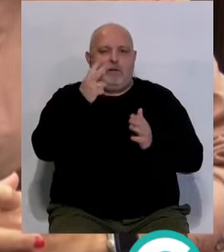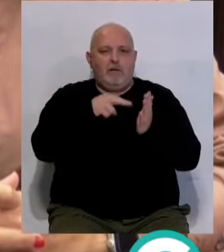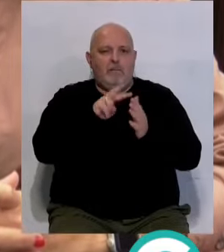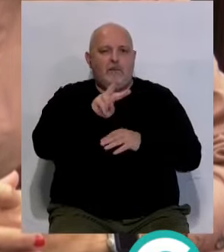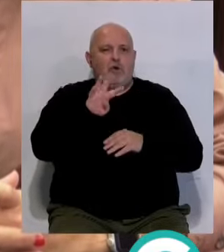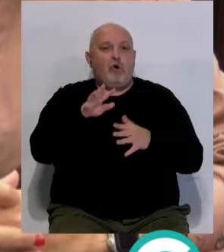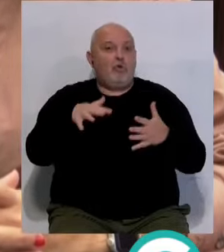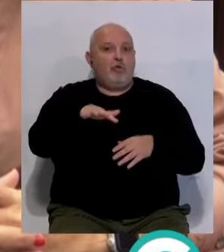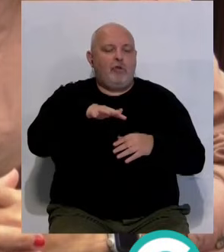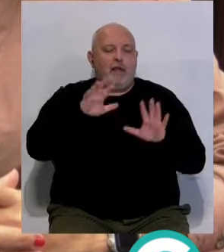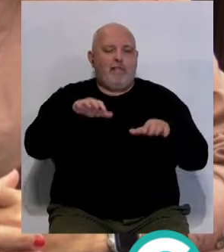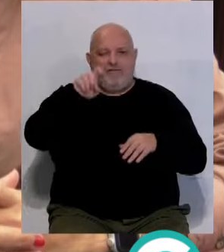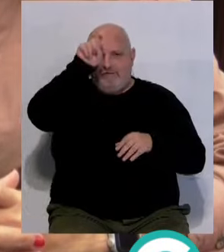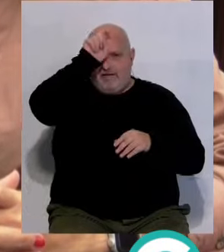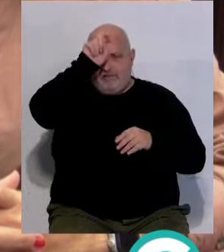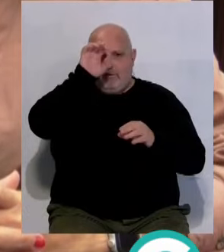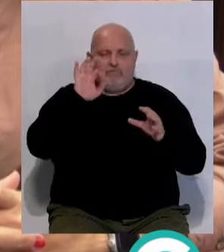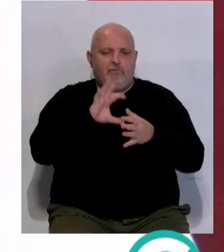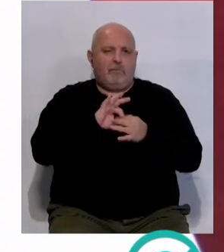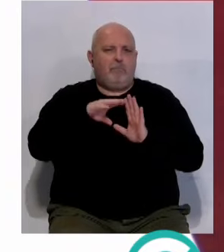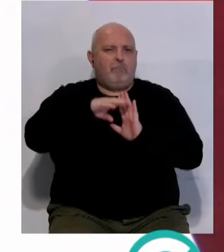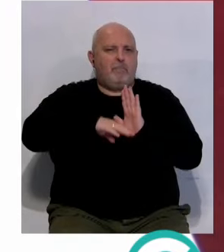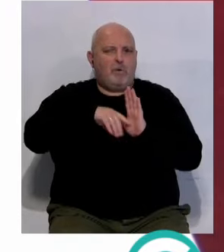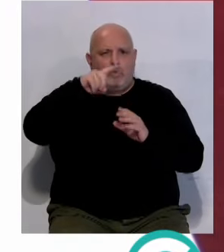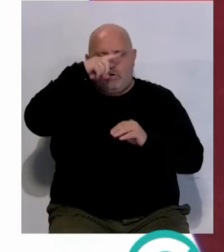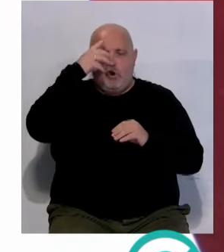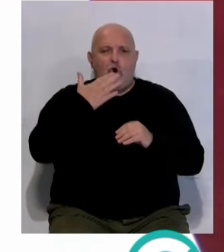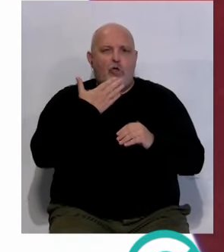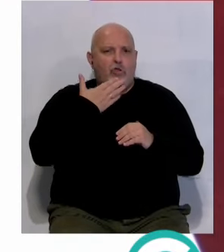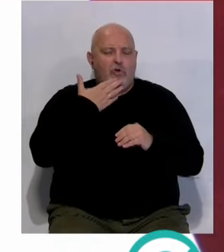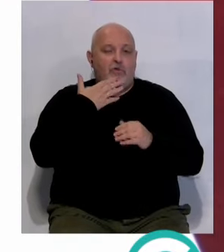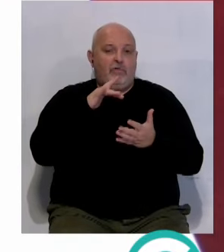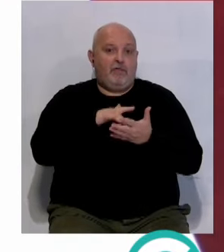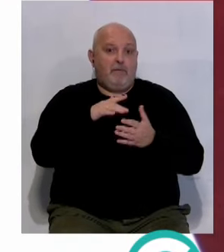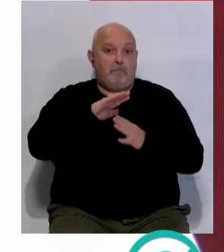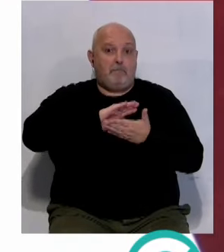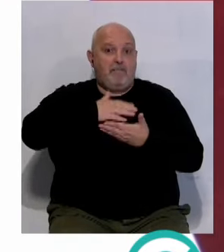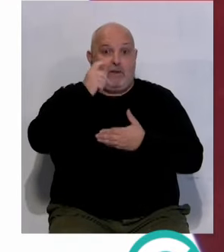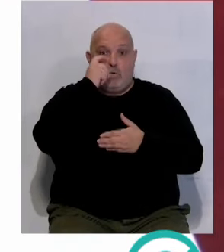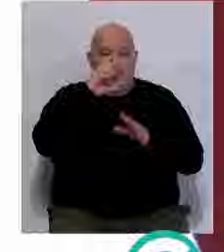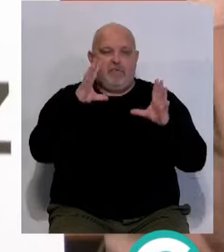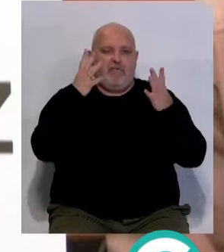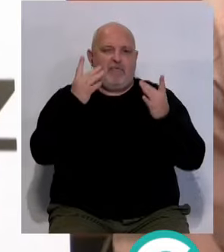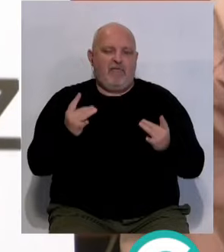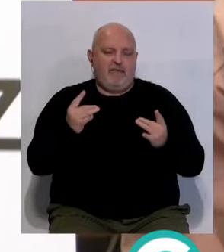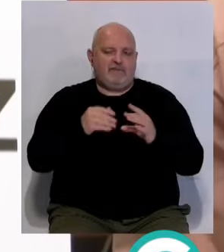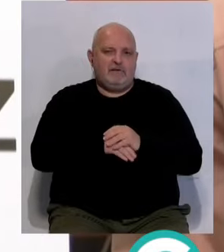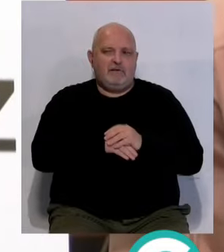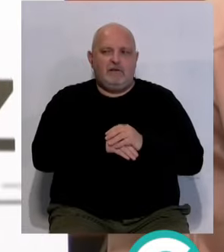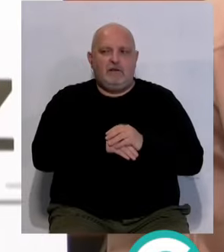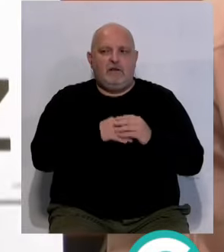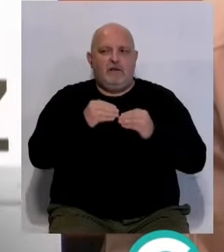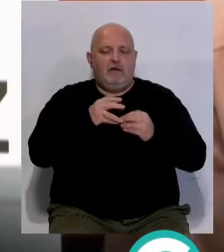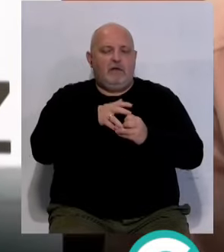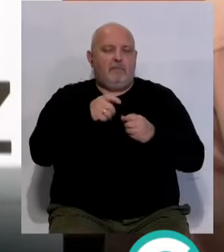2024 con el Cádiz fenicio que va a centrar una programación cultural y de ocio el próximo mes de junio con 10 días de duración. Vamos